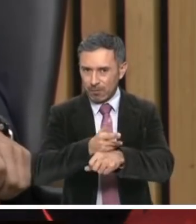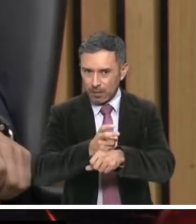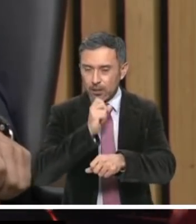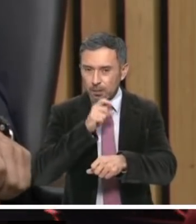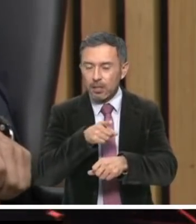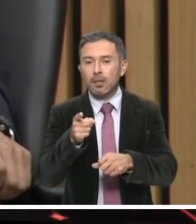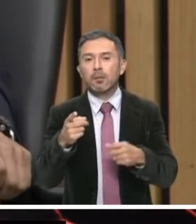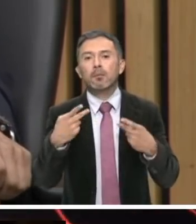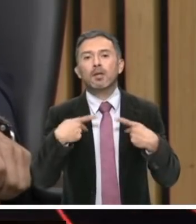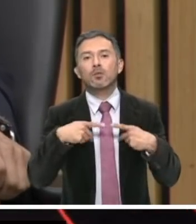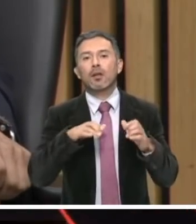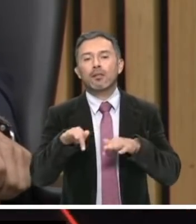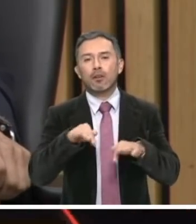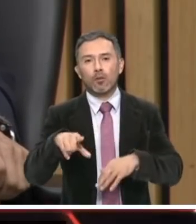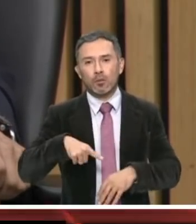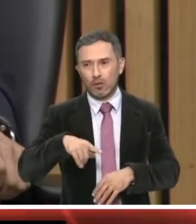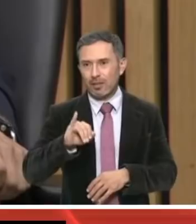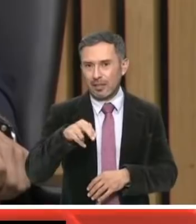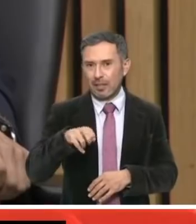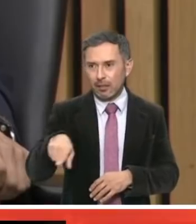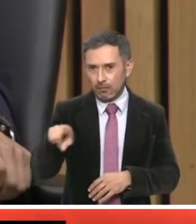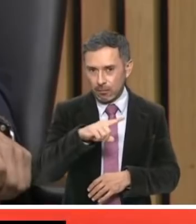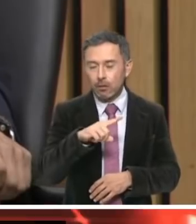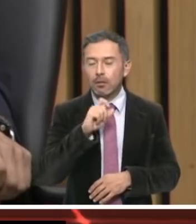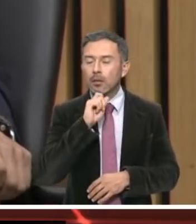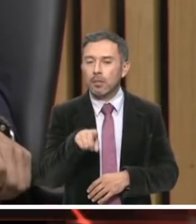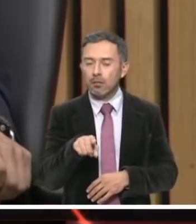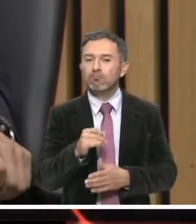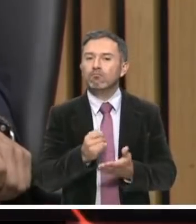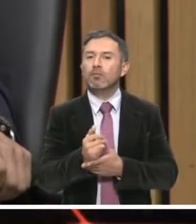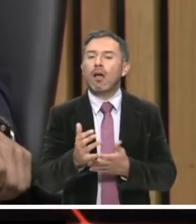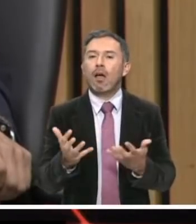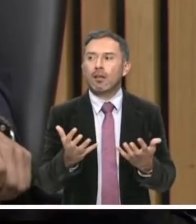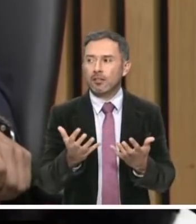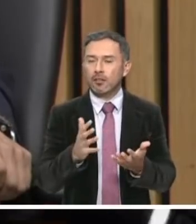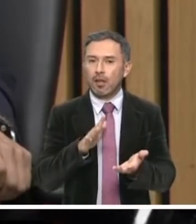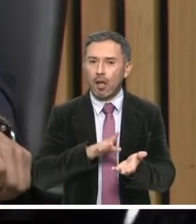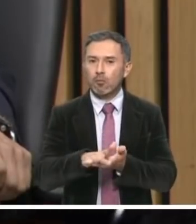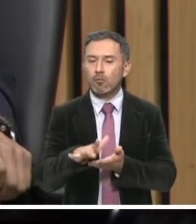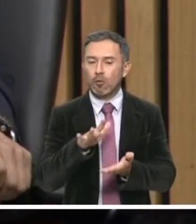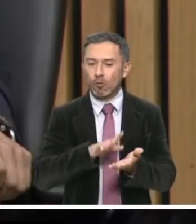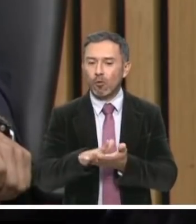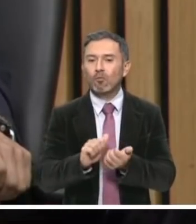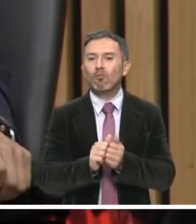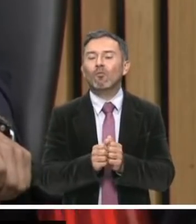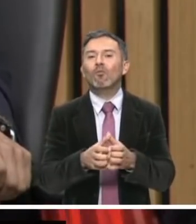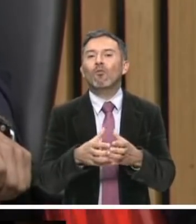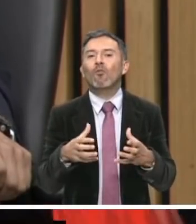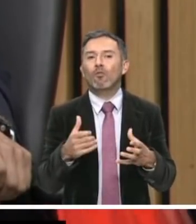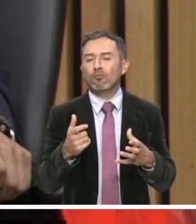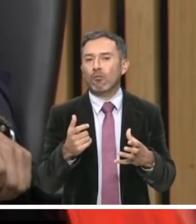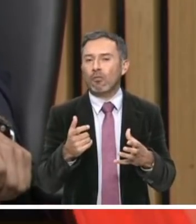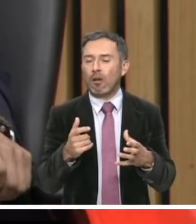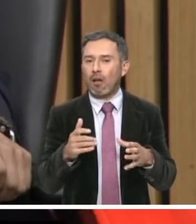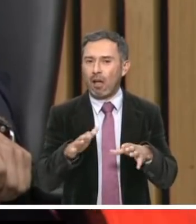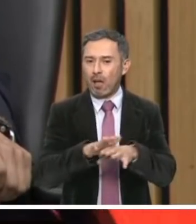funcionarios electorales, a actuar y contribuir para hacer la diferencia. Es cuanto,